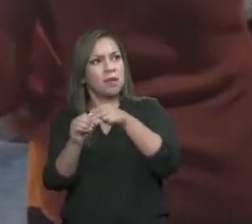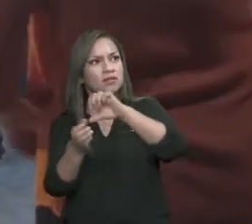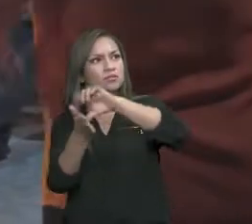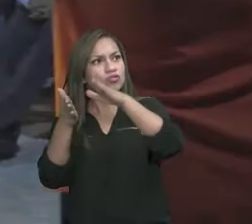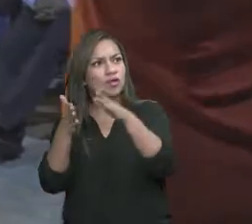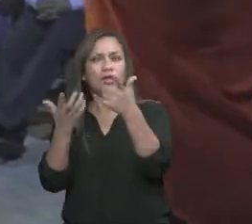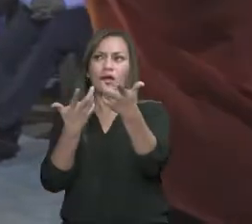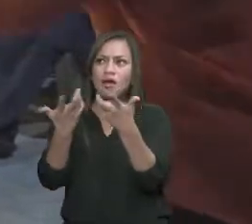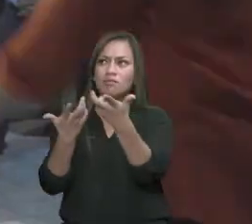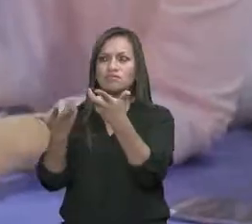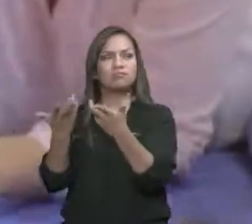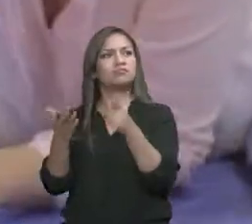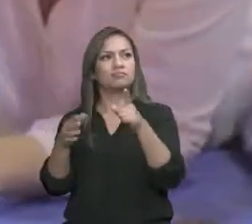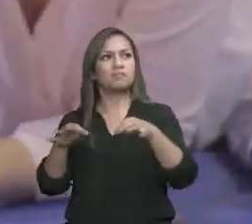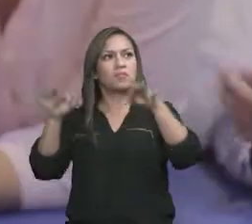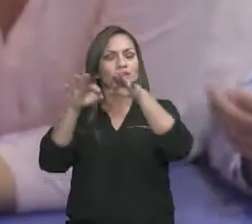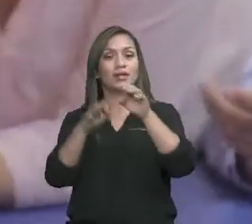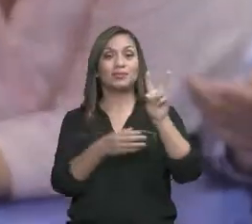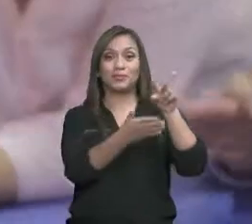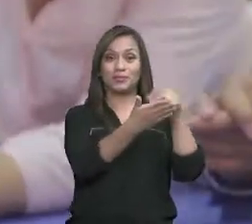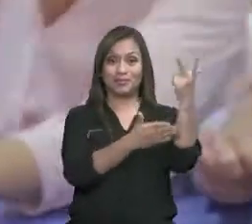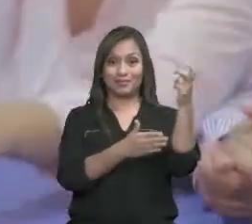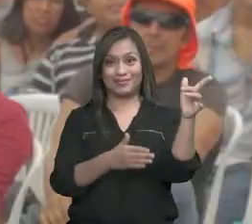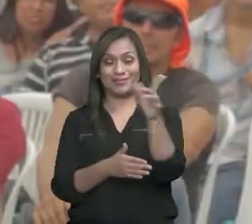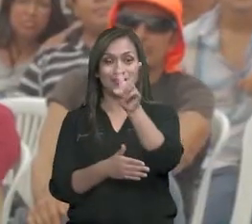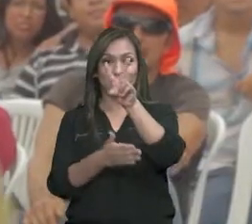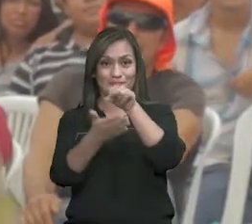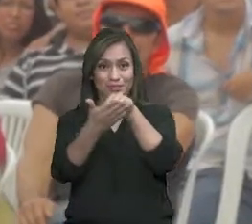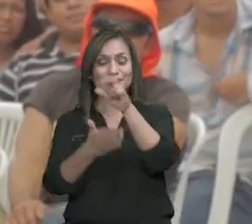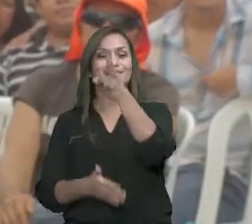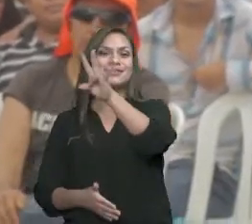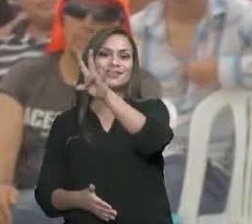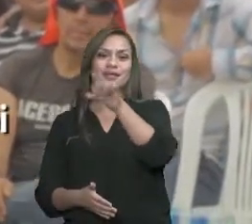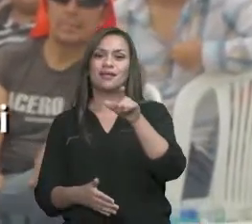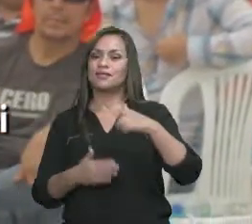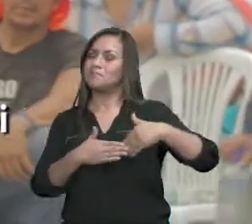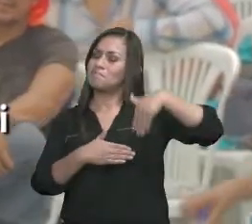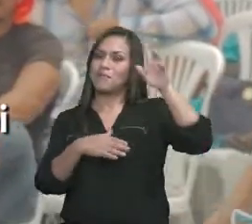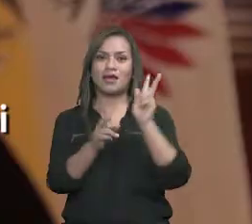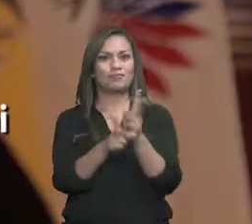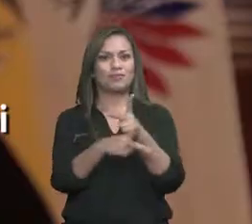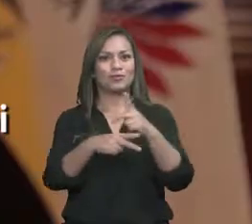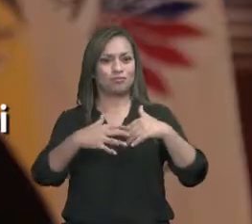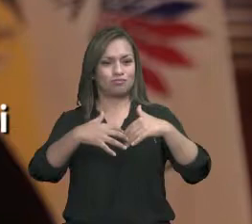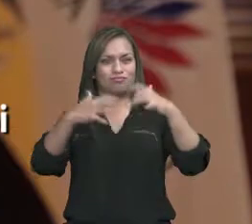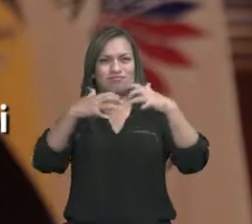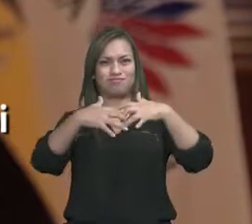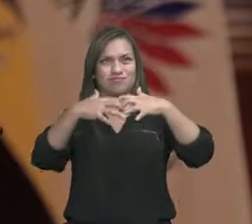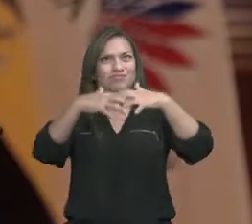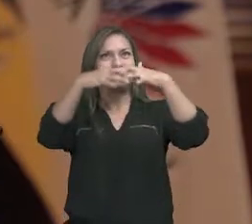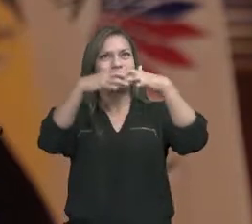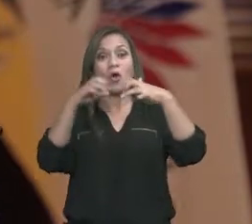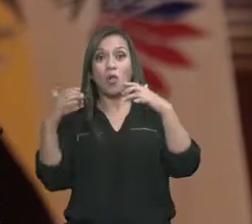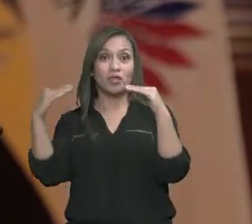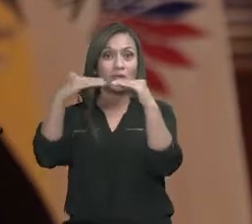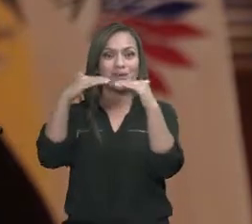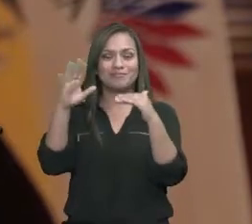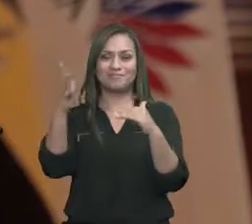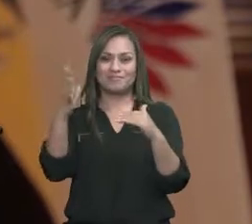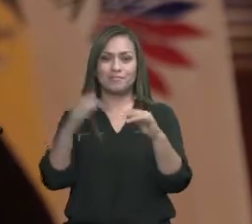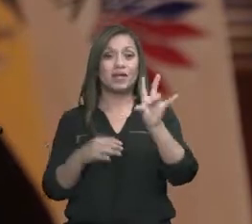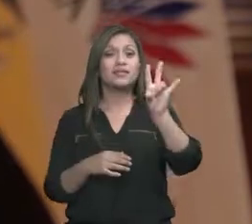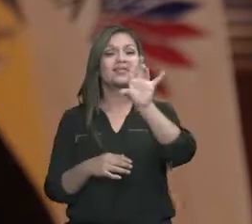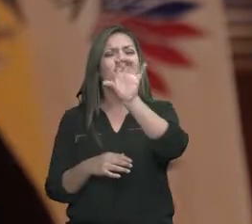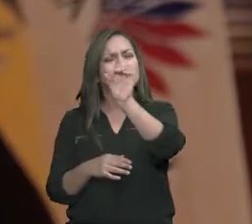legislación progresista. La legislatura 2013-2017 ha sido la más productiva en la historia de la función